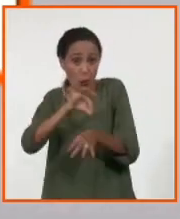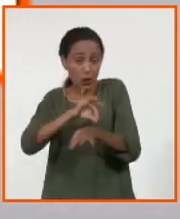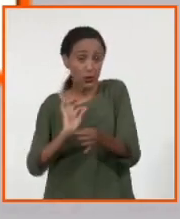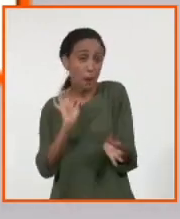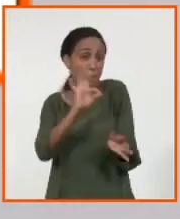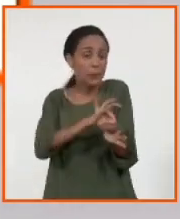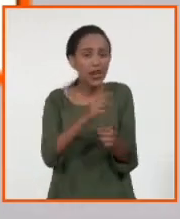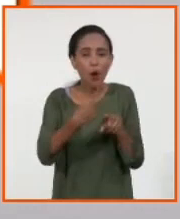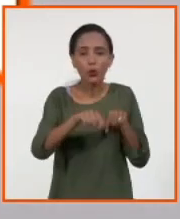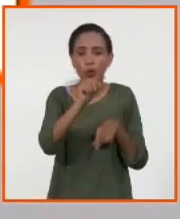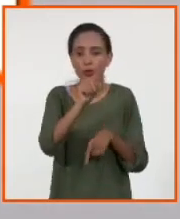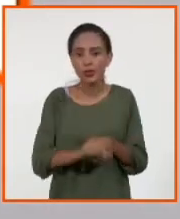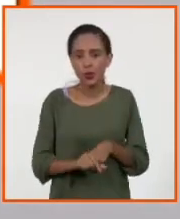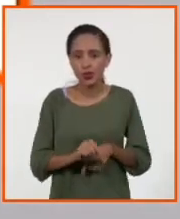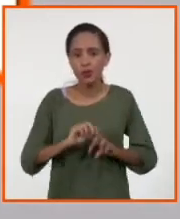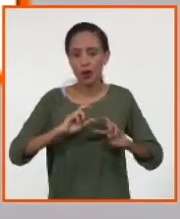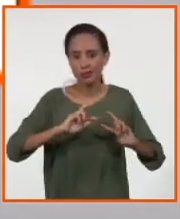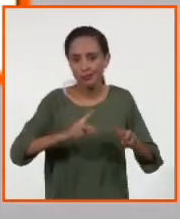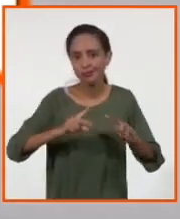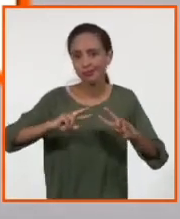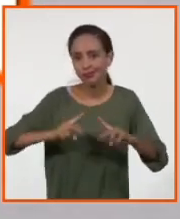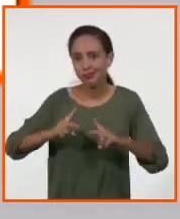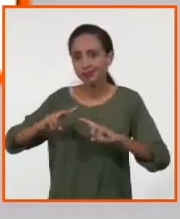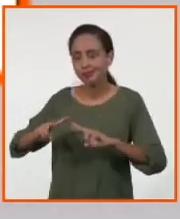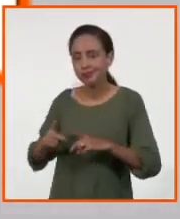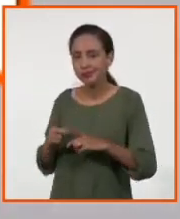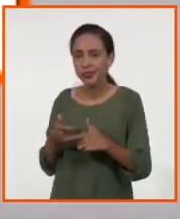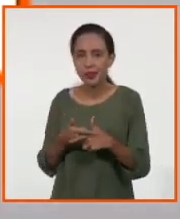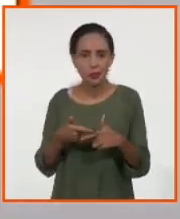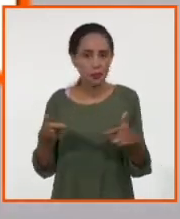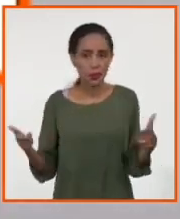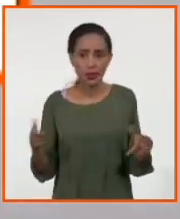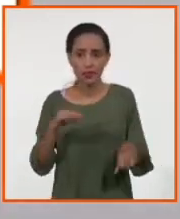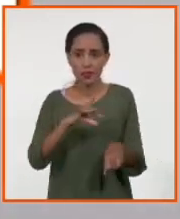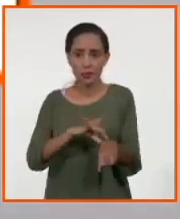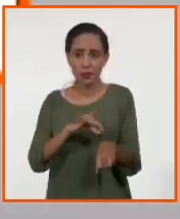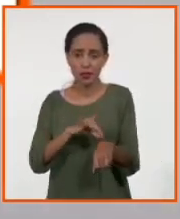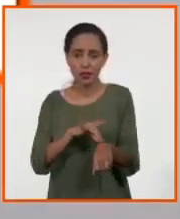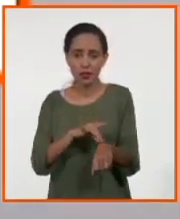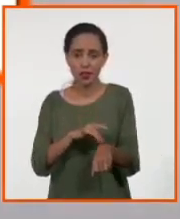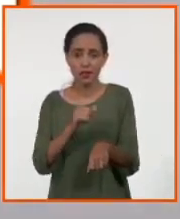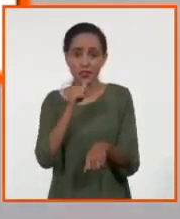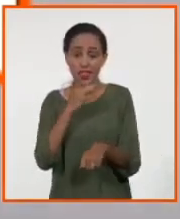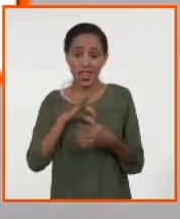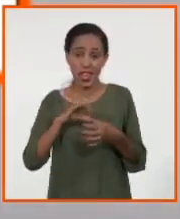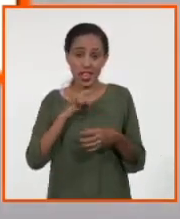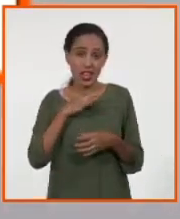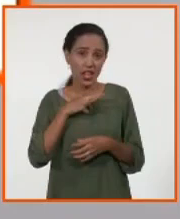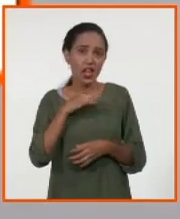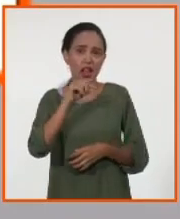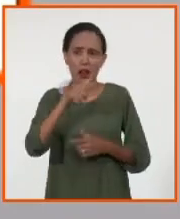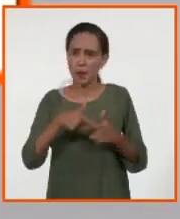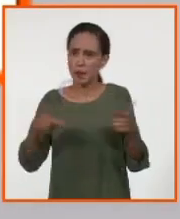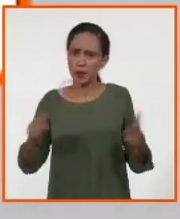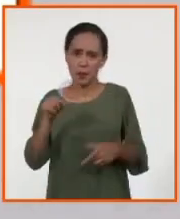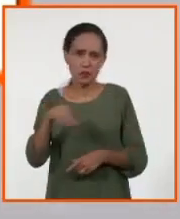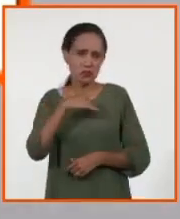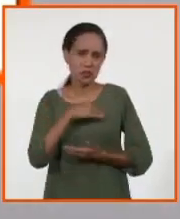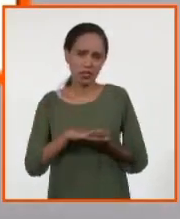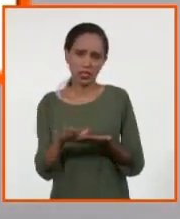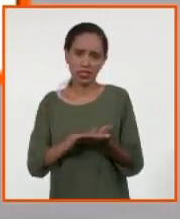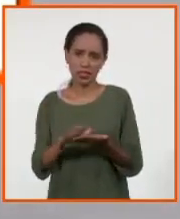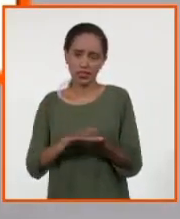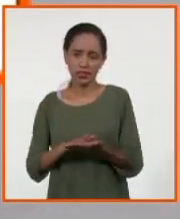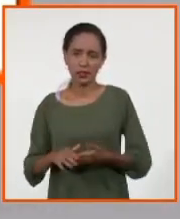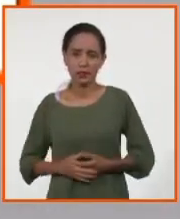replica. Y la mayoría de las infecciones por dengue, la siguiente, son asintomáticas. La mayoría. Cuando